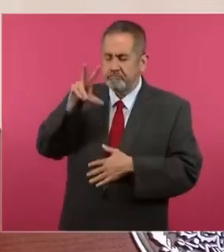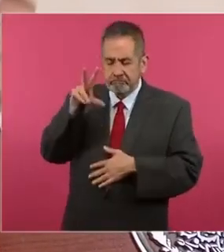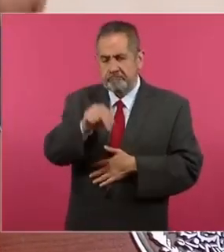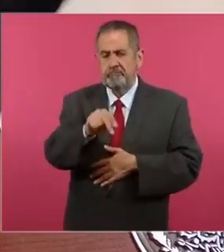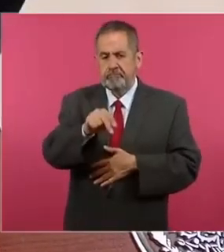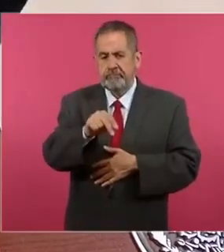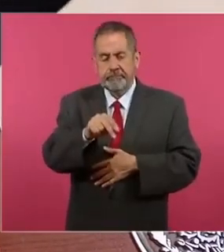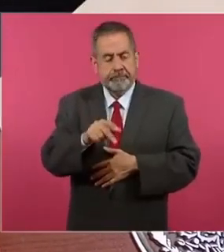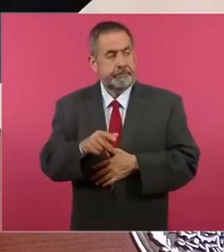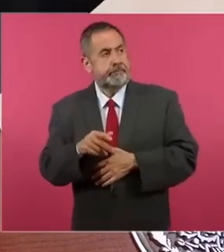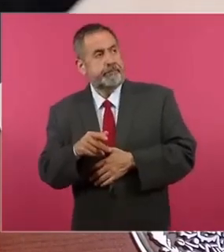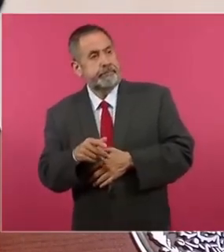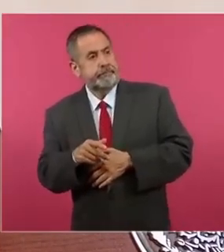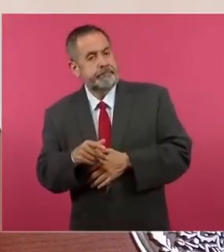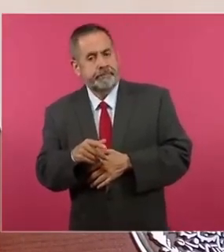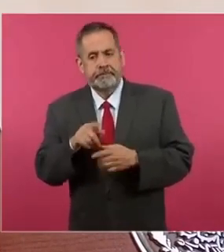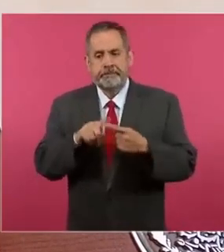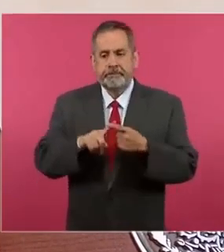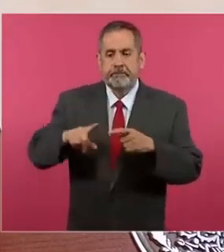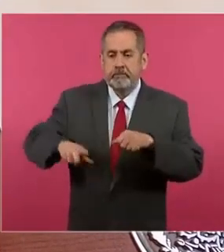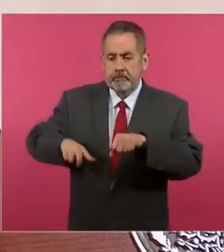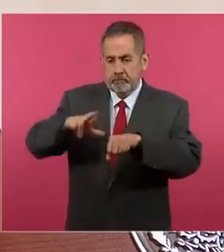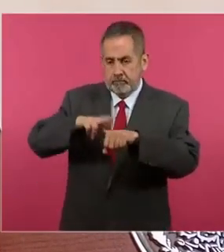Entonces, es la gobernadora